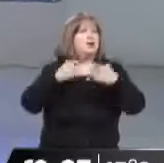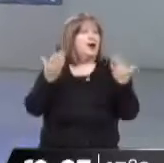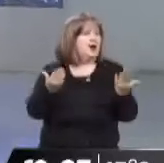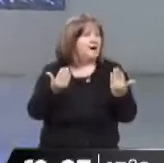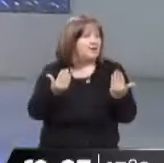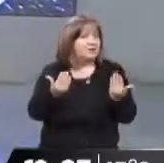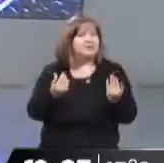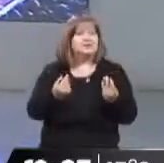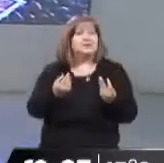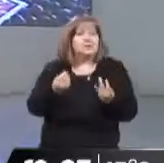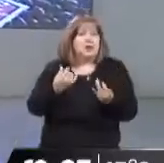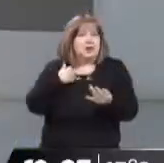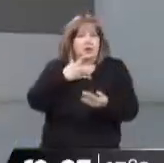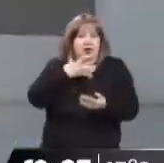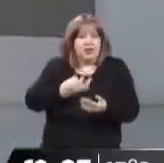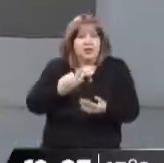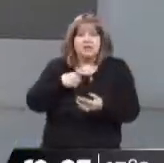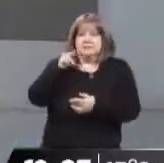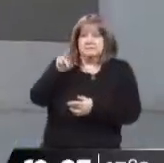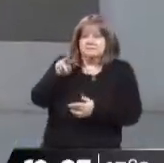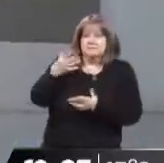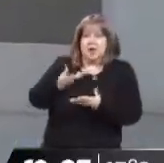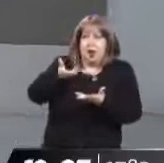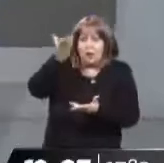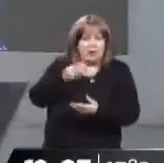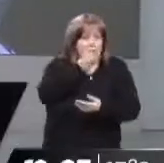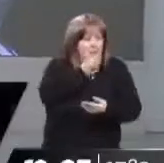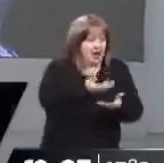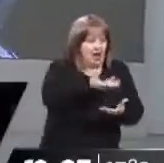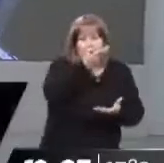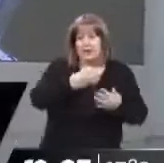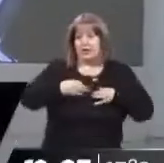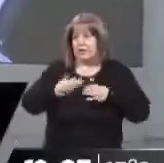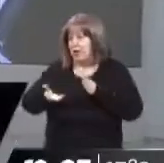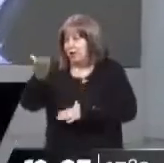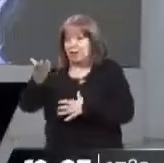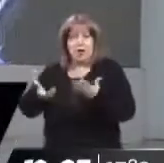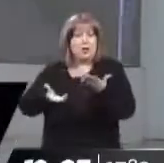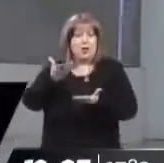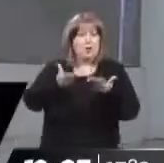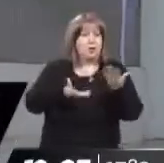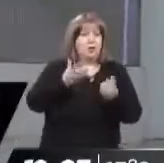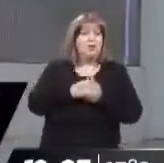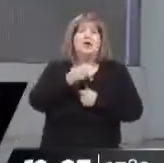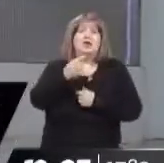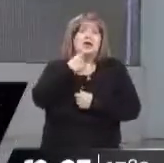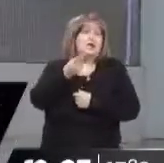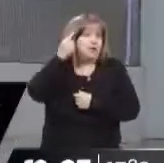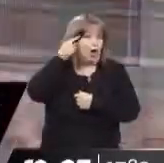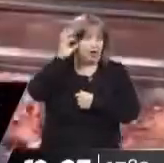los que ya no podemos justamente ir, pagar, afrontar de alguna manera salidas que vamos buscando, alternativas. Las escuchamos.